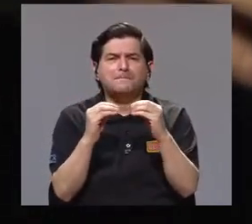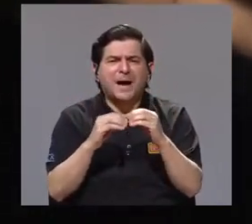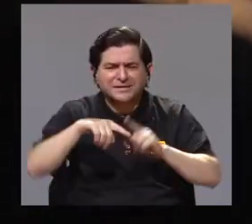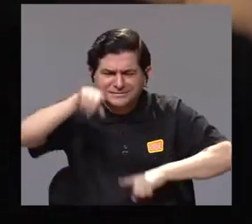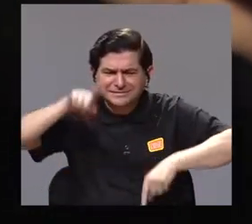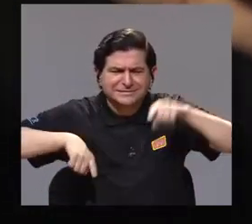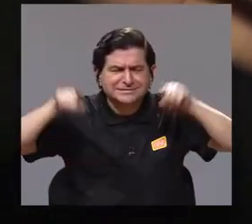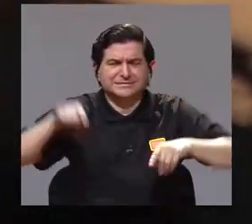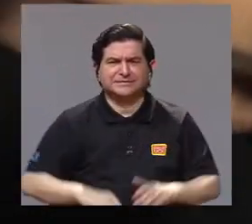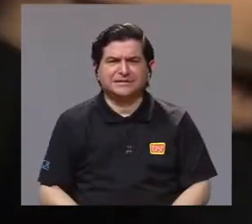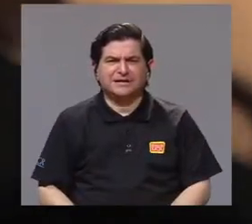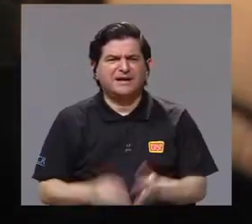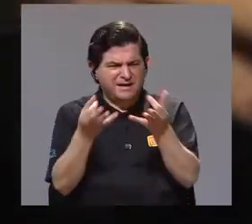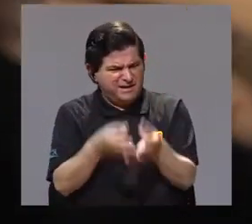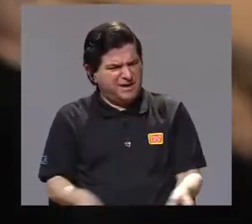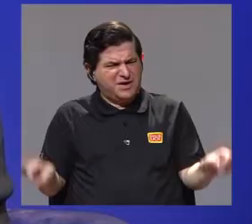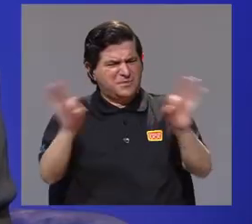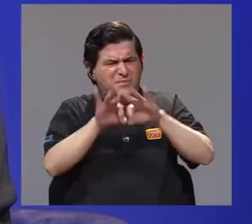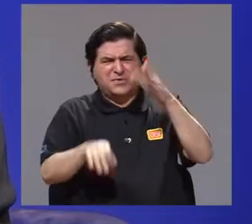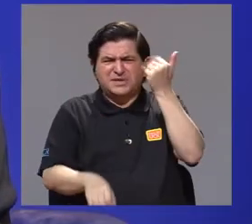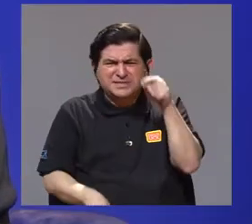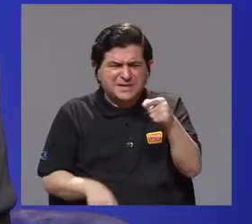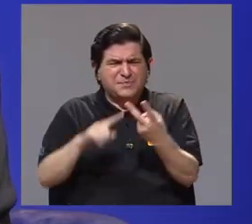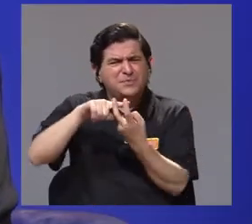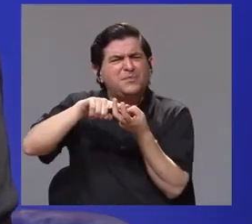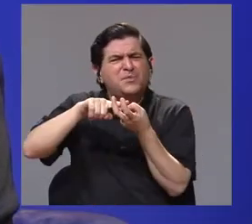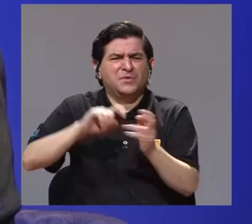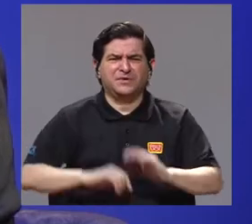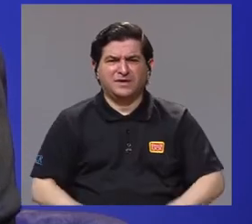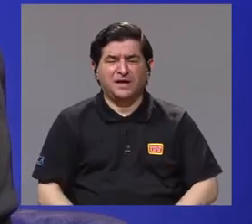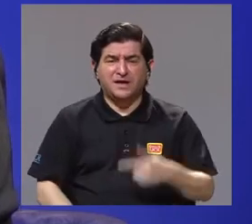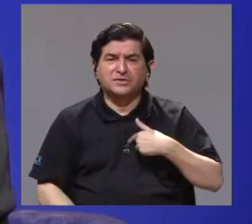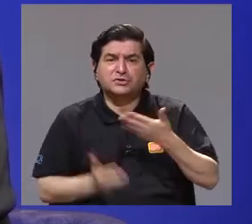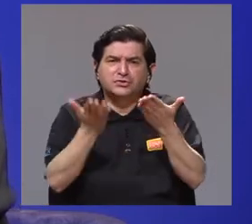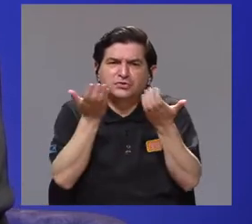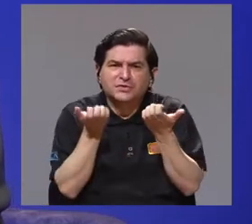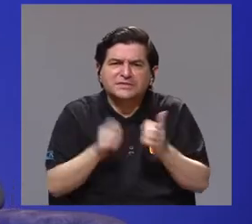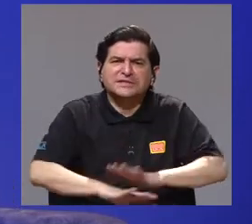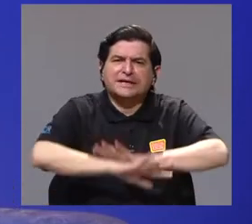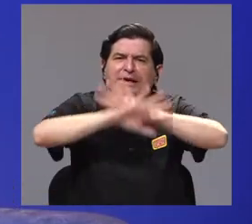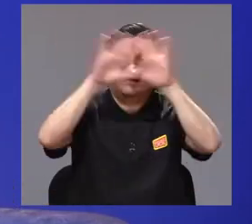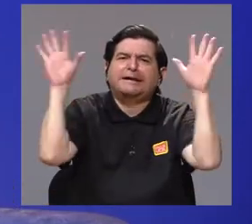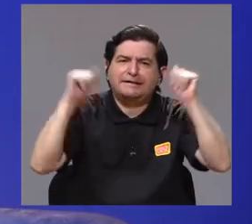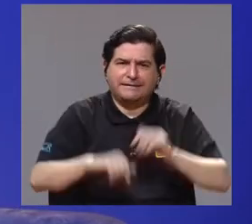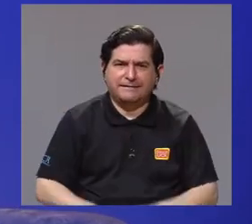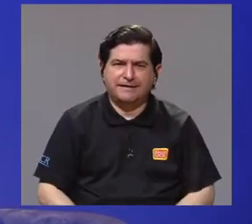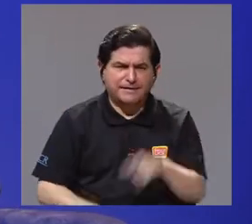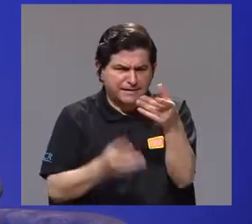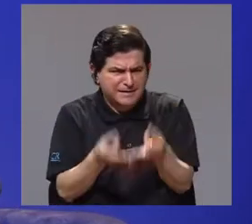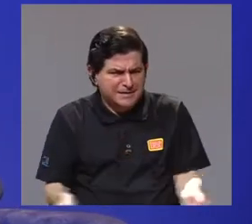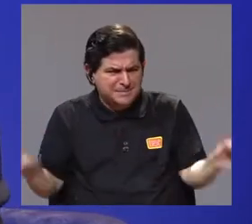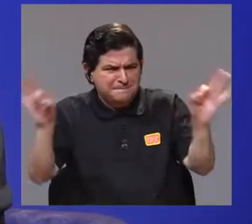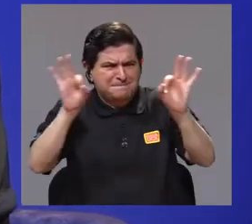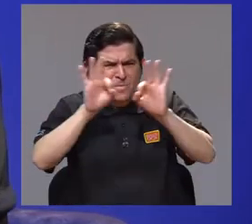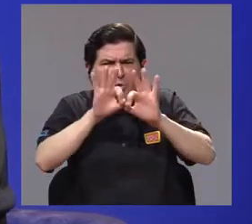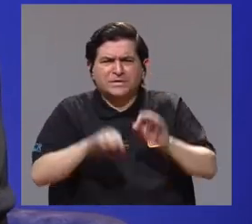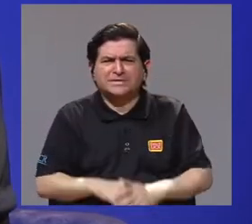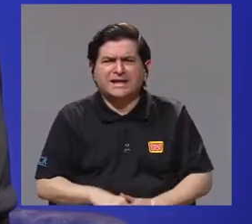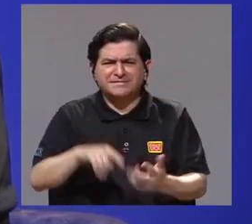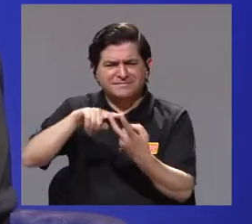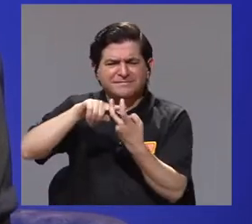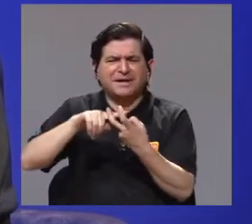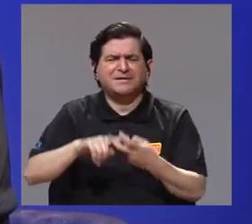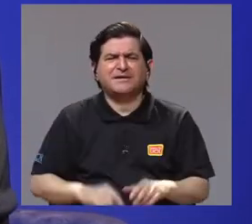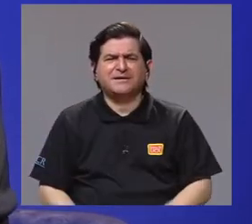Resaltemos la importancia de este grupo, de los murciélagos, Bernal. A mí me gustaría que quede muy claro por qué son importantes